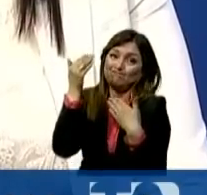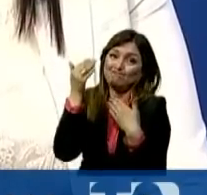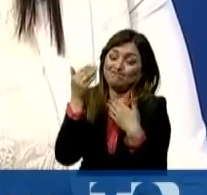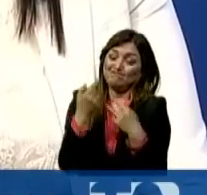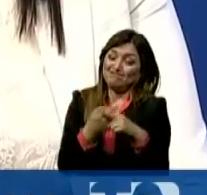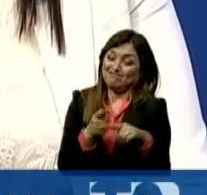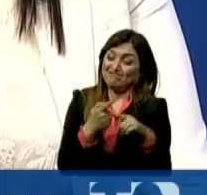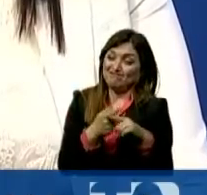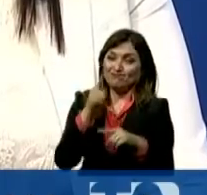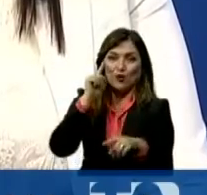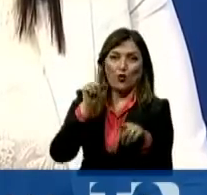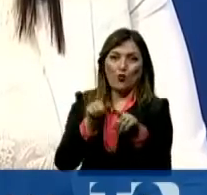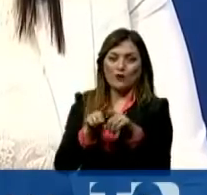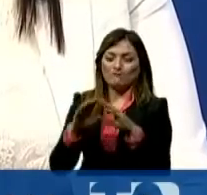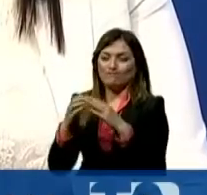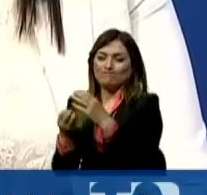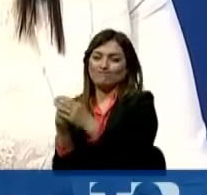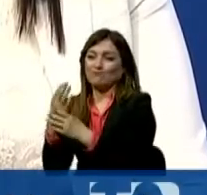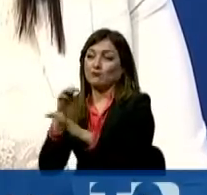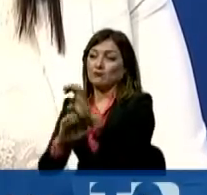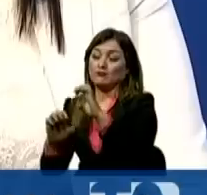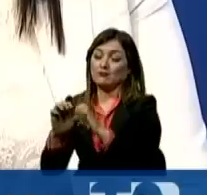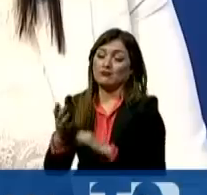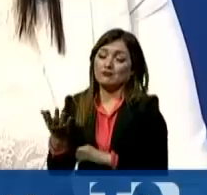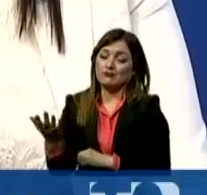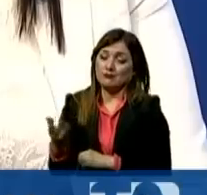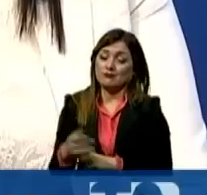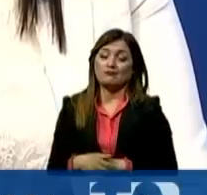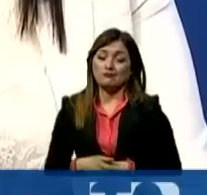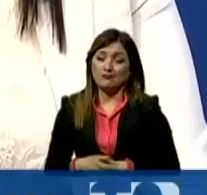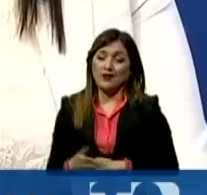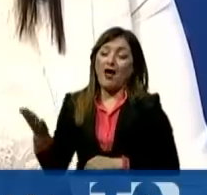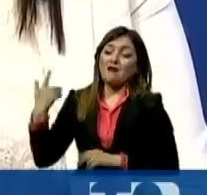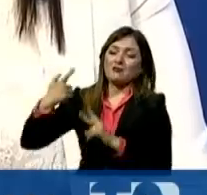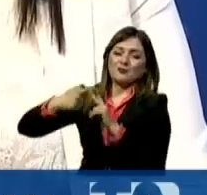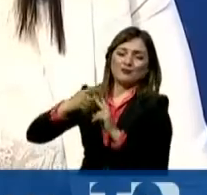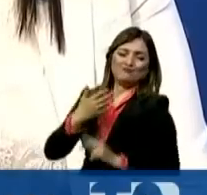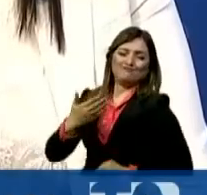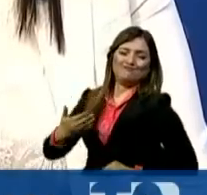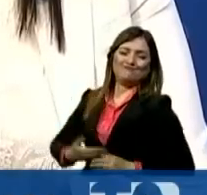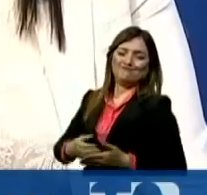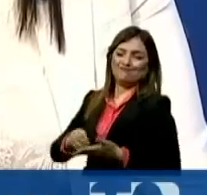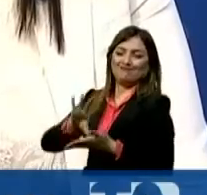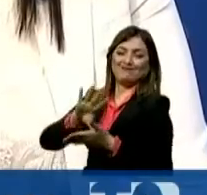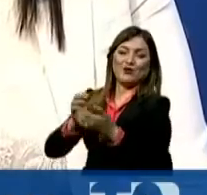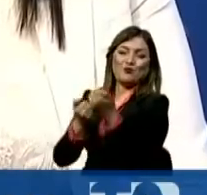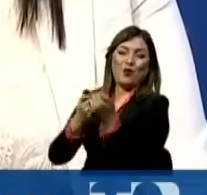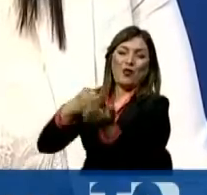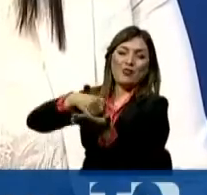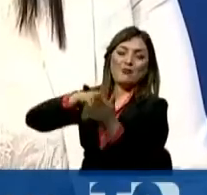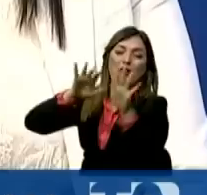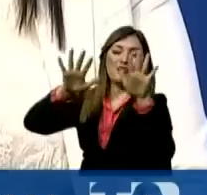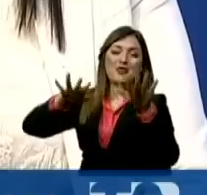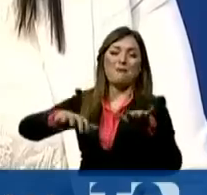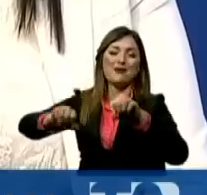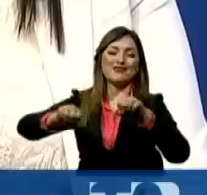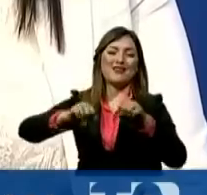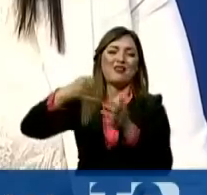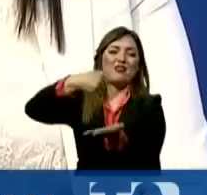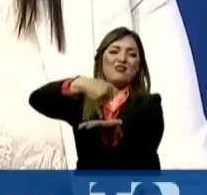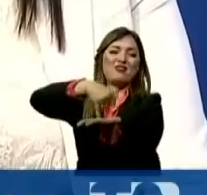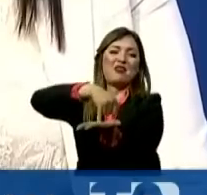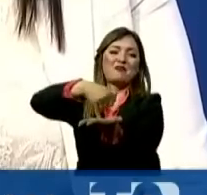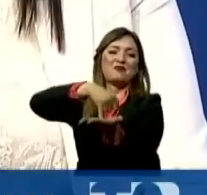conformar esa comisión y en evaluar ese apoyo con el que usted arrancó como Presidenta de la Asamblea se va debilitando en 10 meses de gestión. Y eso